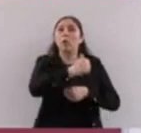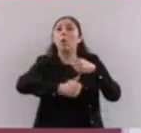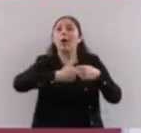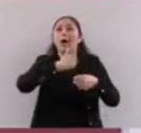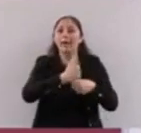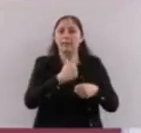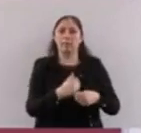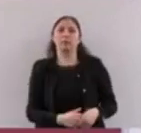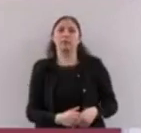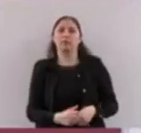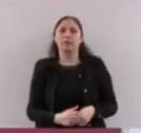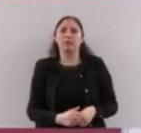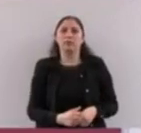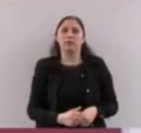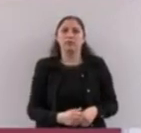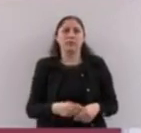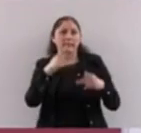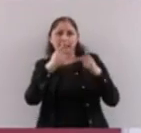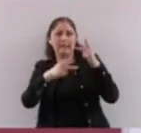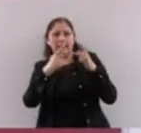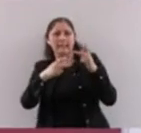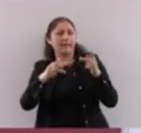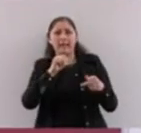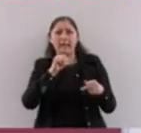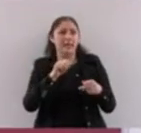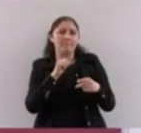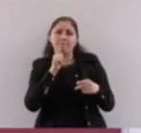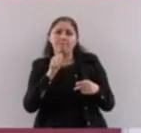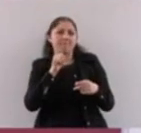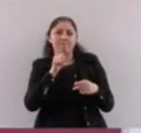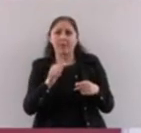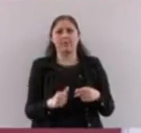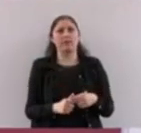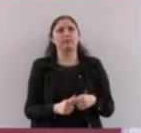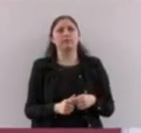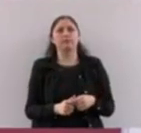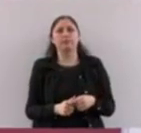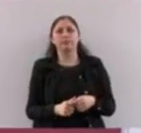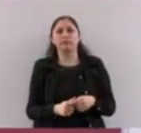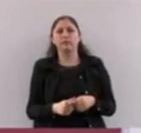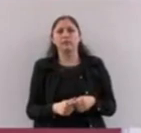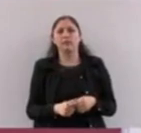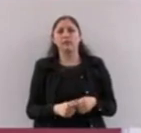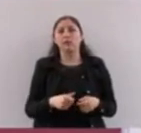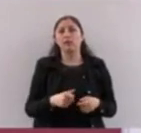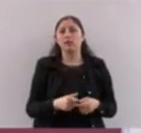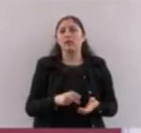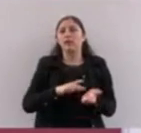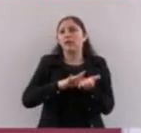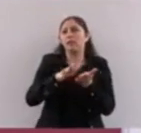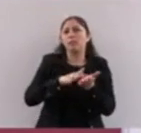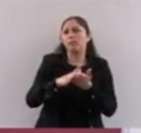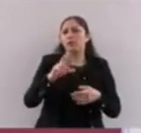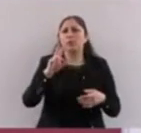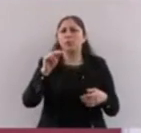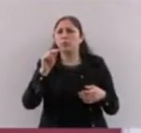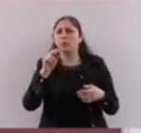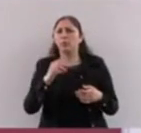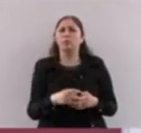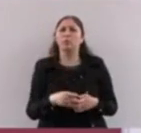nadie les quite su pensión. Esta no es una beca, no es un programa, así nada más.